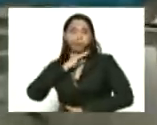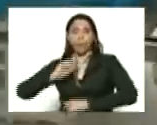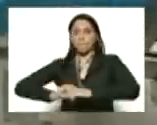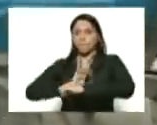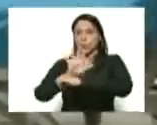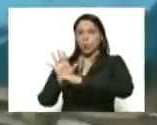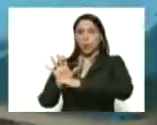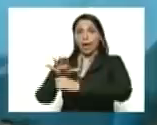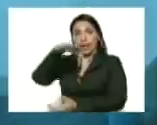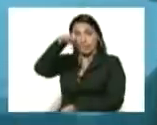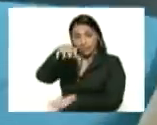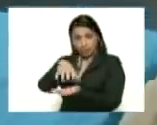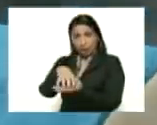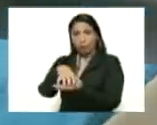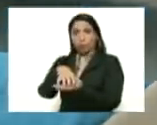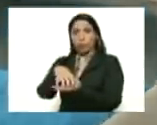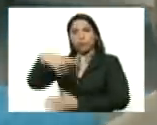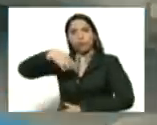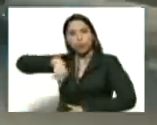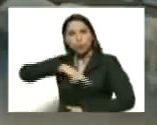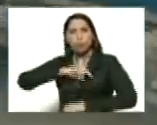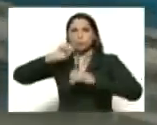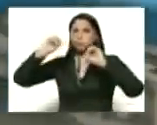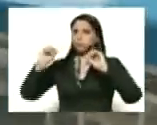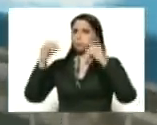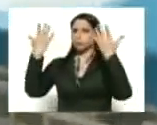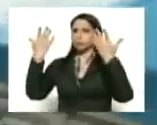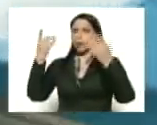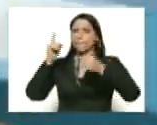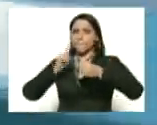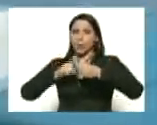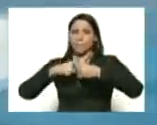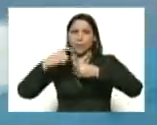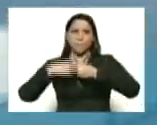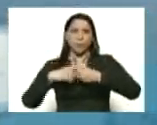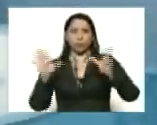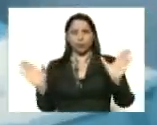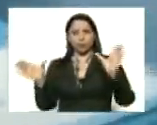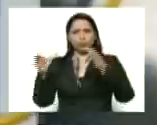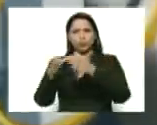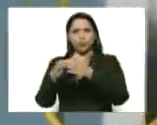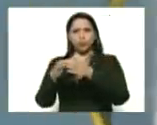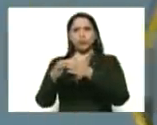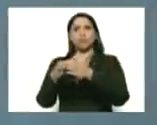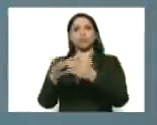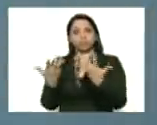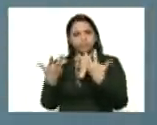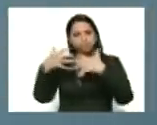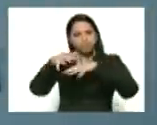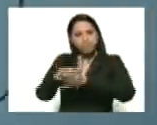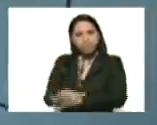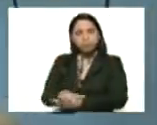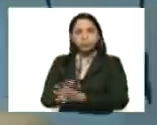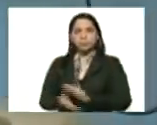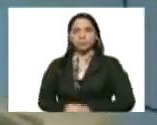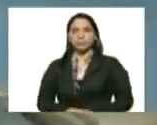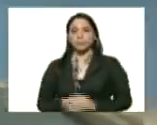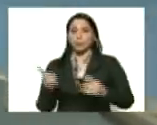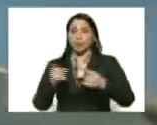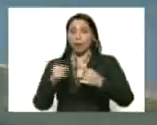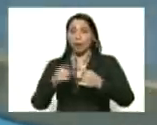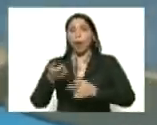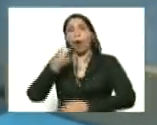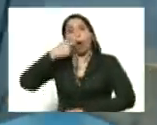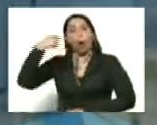en el estado hemos logrado conformar un equipo interdisciplinario integrado por hombres